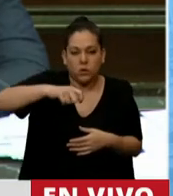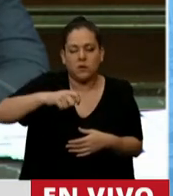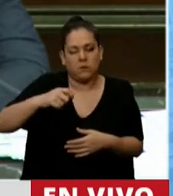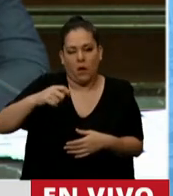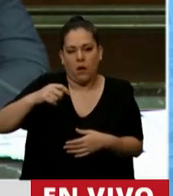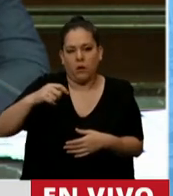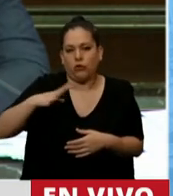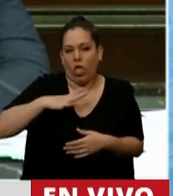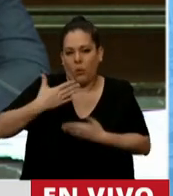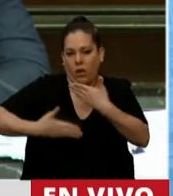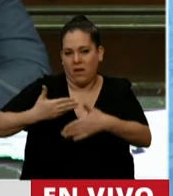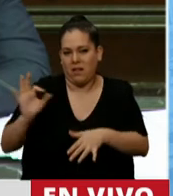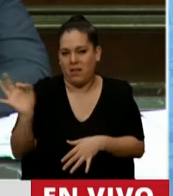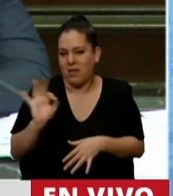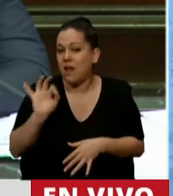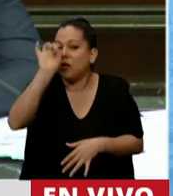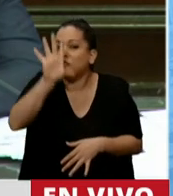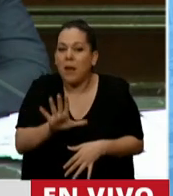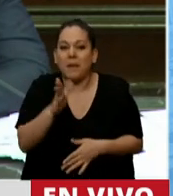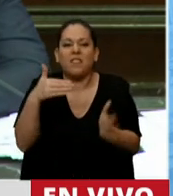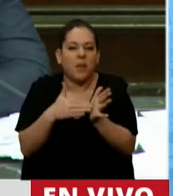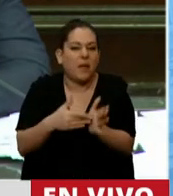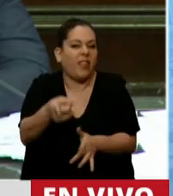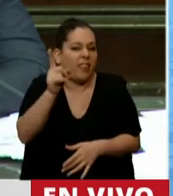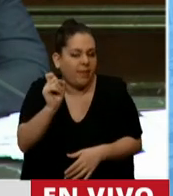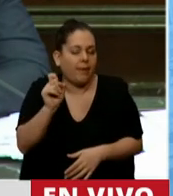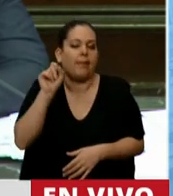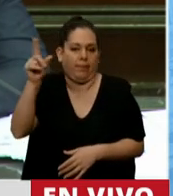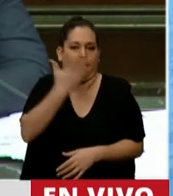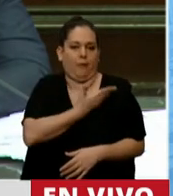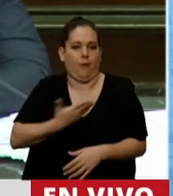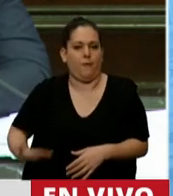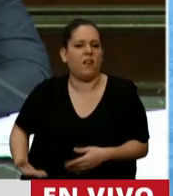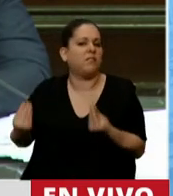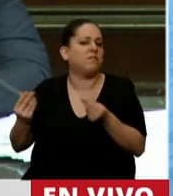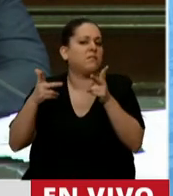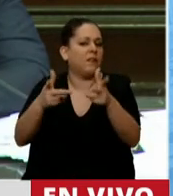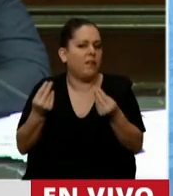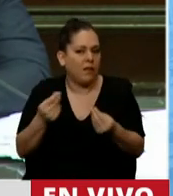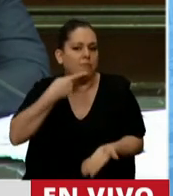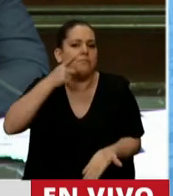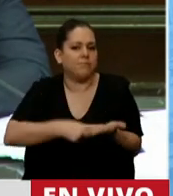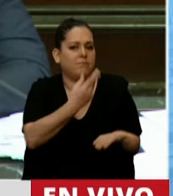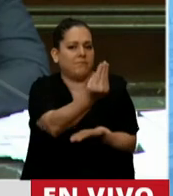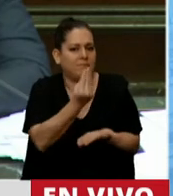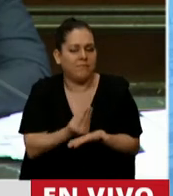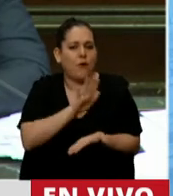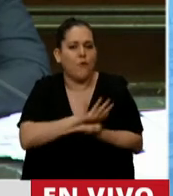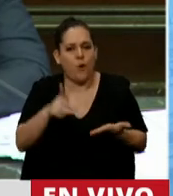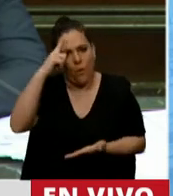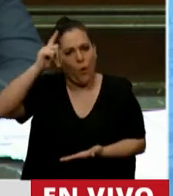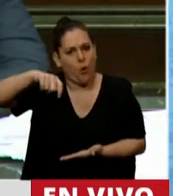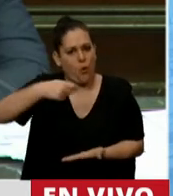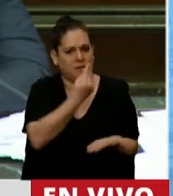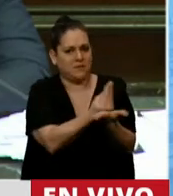no lo hace. Es algo que solo depende del Gobierno. Y me refiero a la designación de nuevos magistrados. En este momento, la